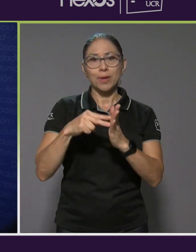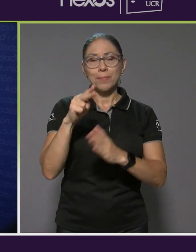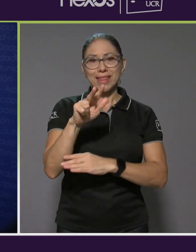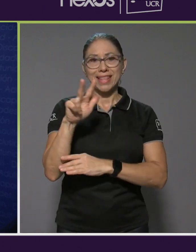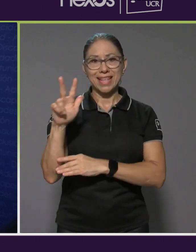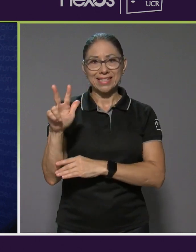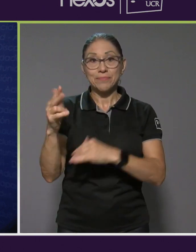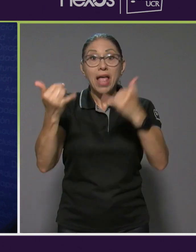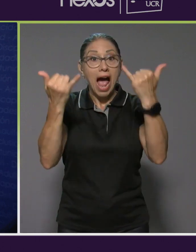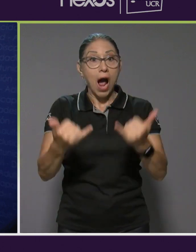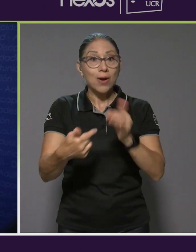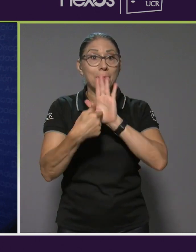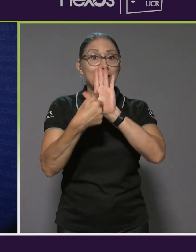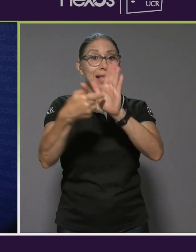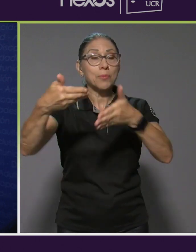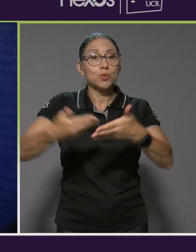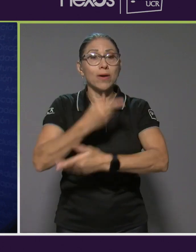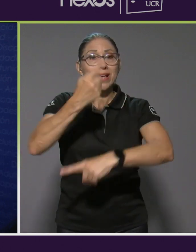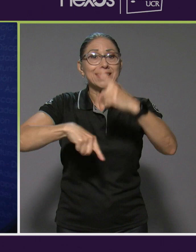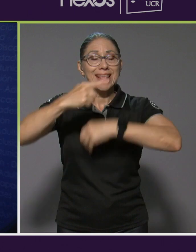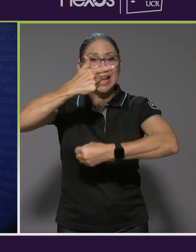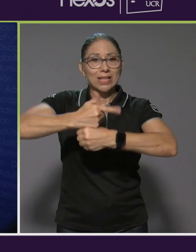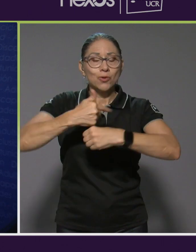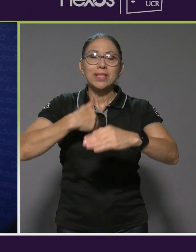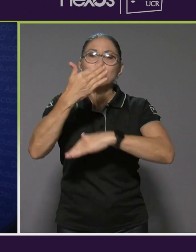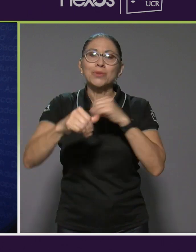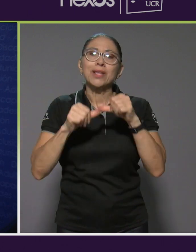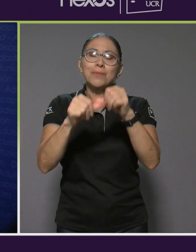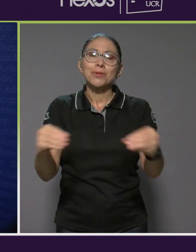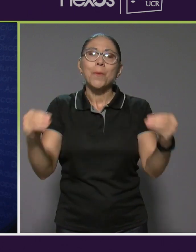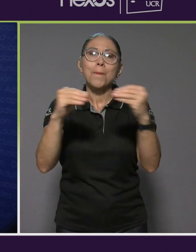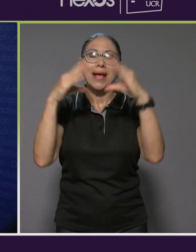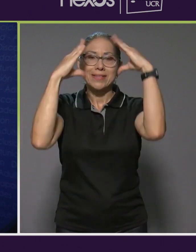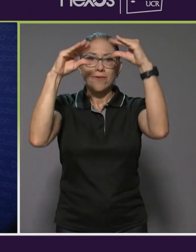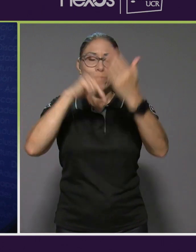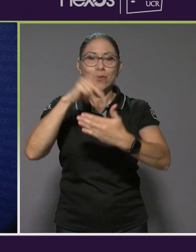Ahora le presentamos una nueva seña del Alesco. Pronto volveremos con más del programa.